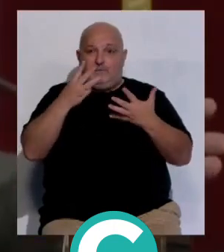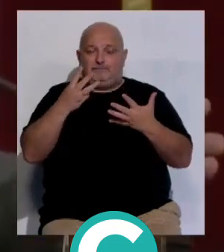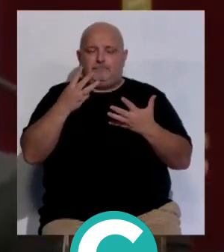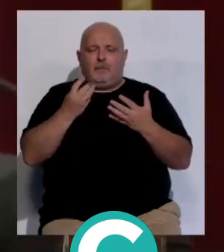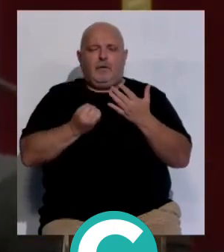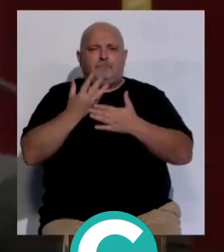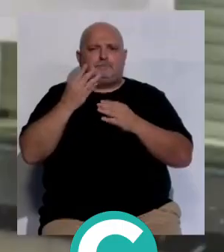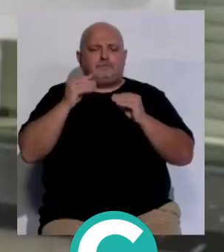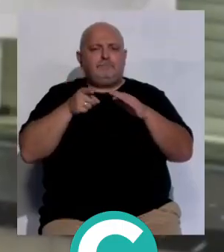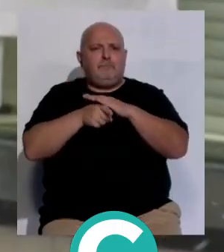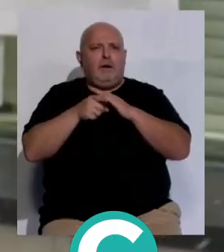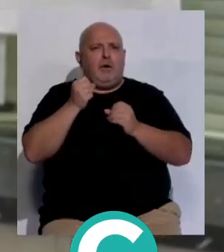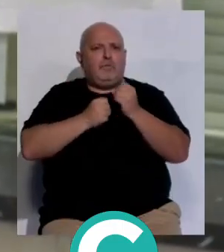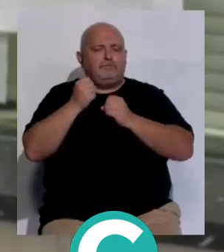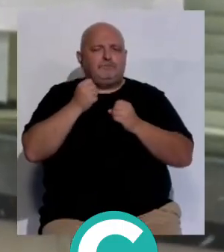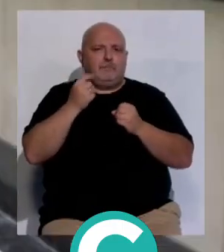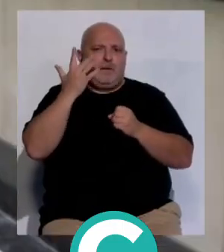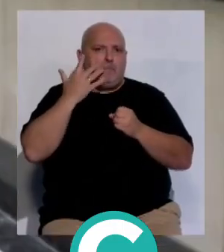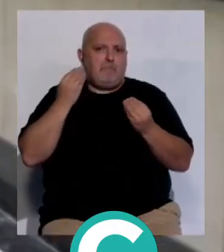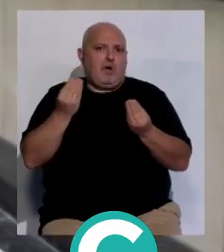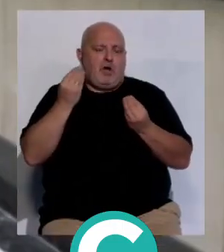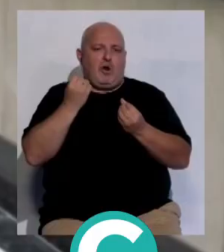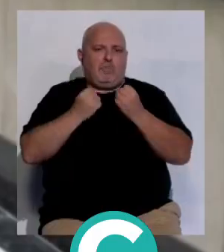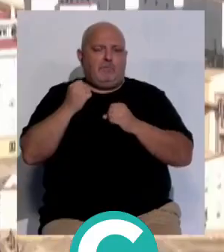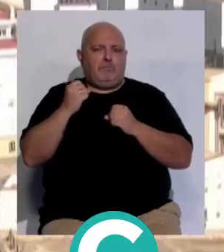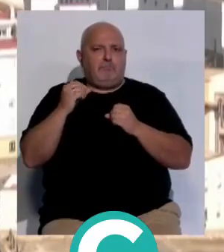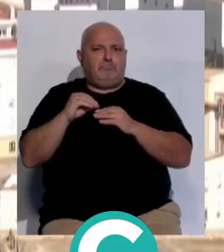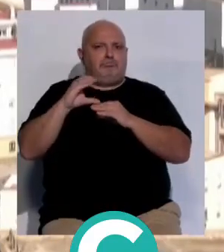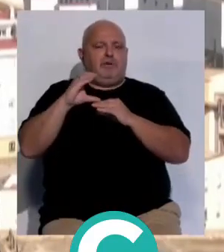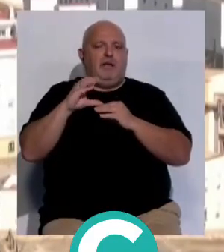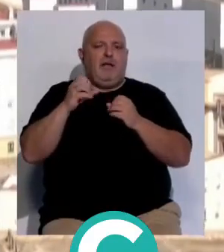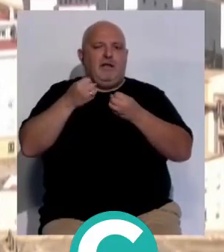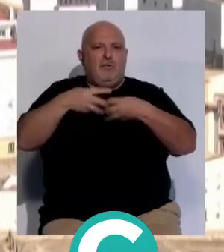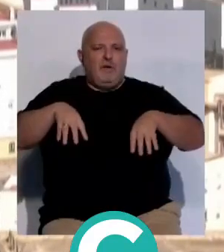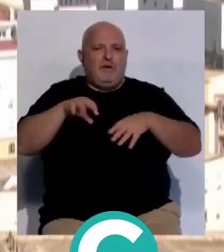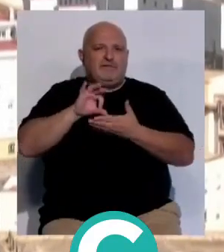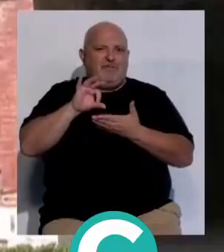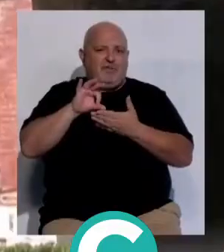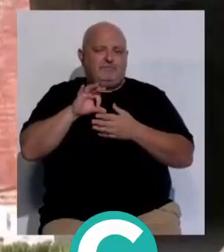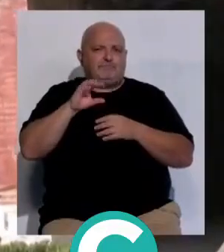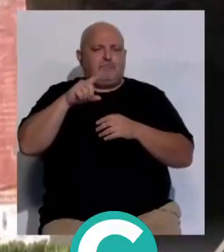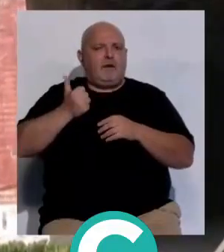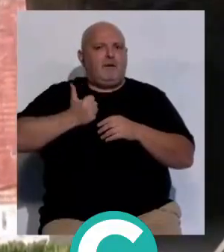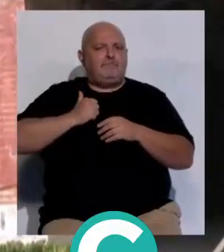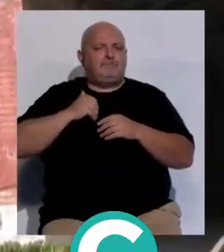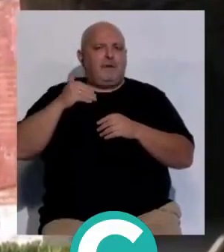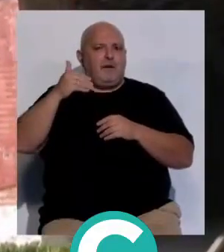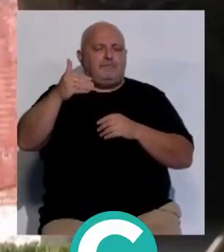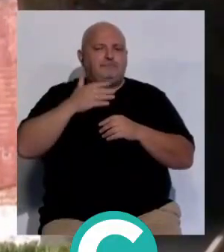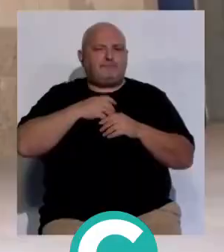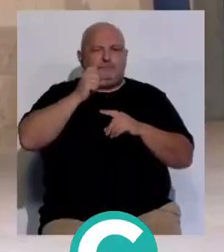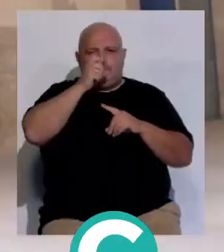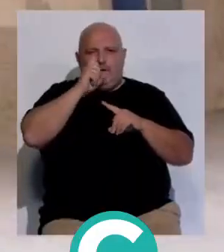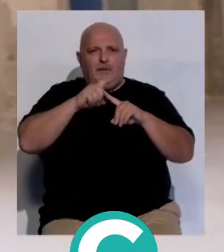los que ha destacado la gestión económica y el saneamiento de las cuentas o las nuevas infraestructuras mención especial al aprovechamiento futuro de los